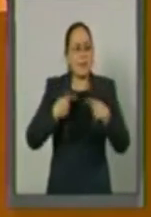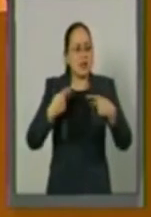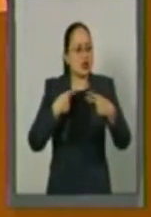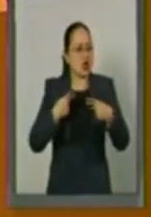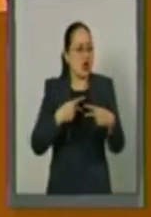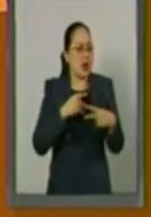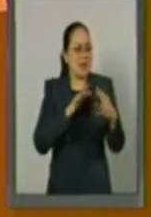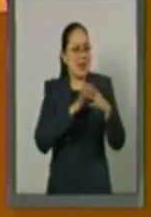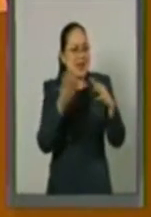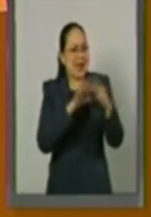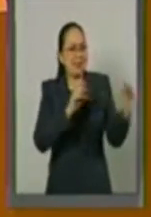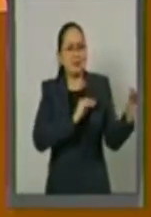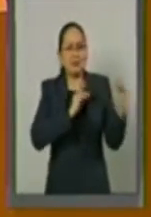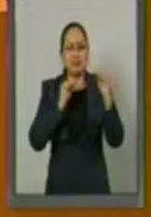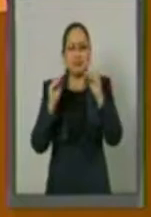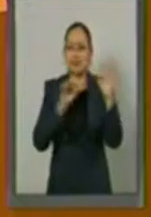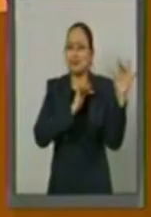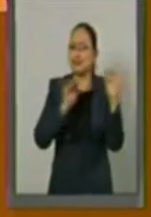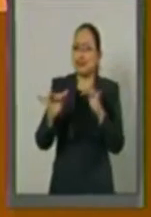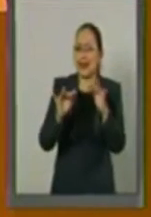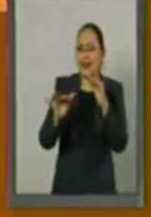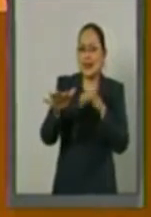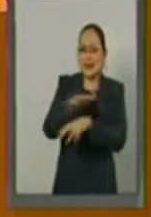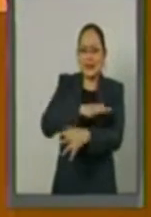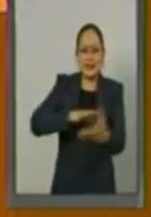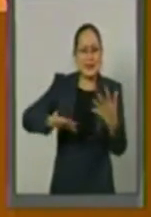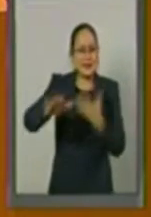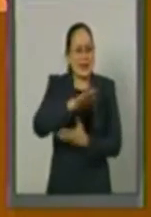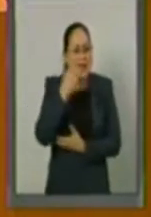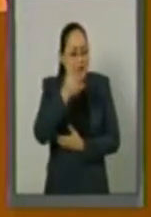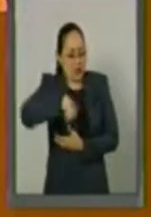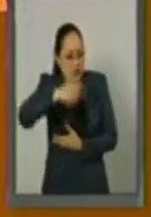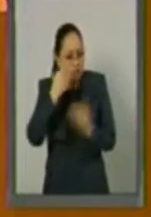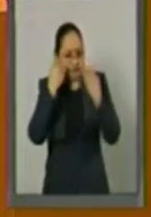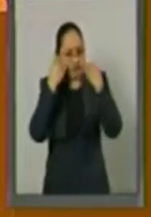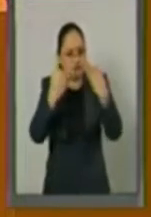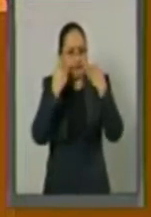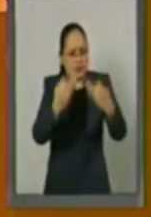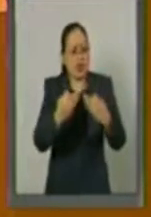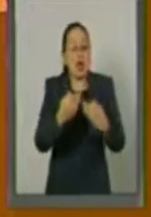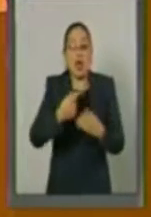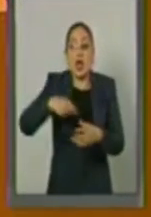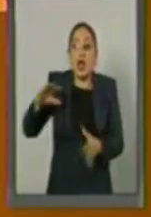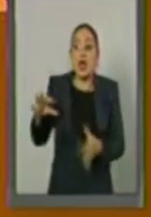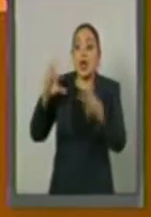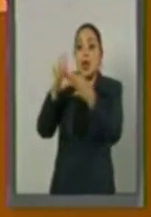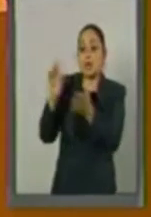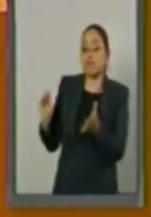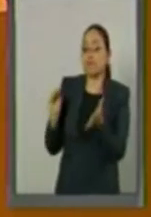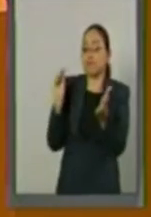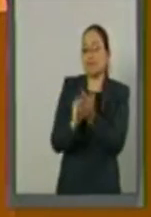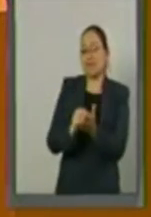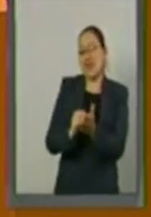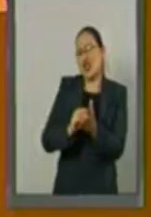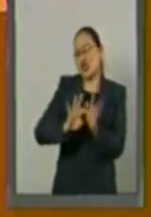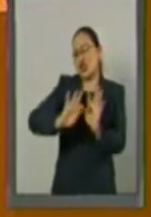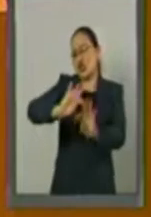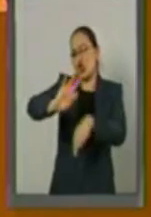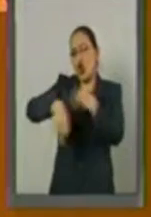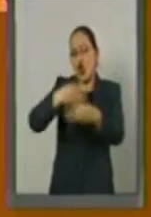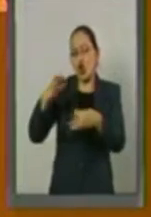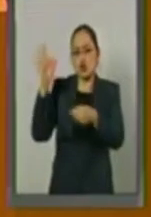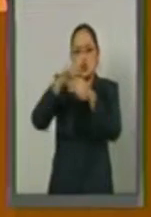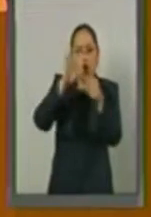inmigrantes, de los cuales todos somos testigos, se adoptó de forma unánime por los